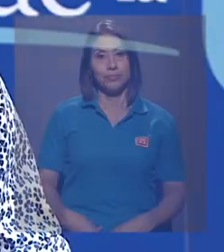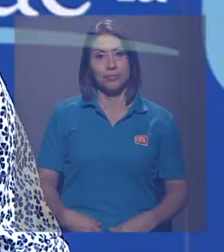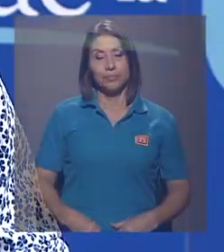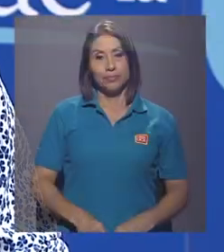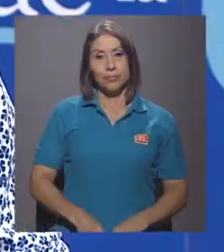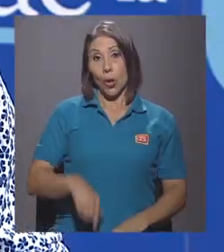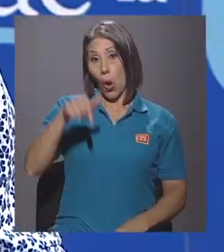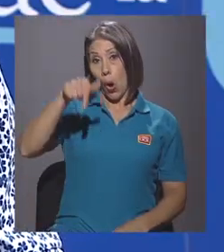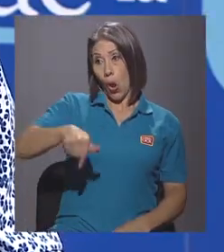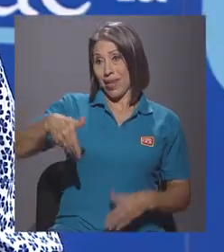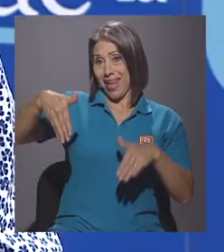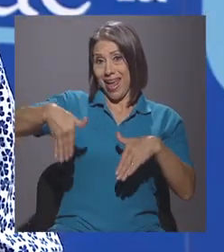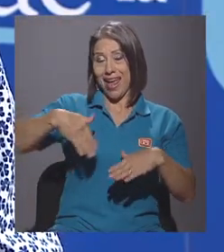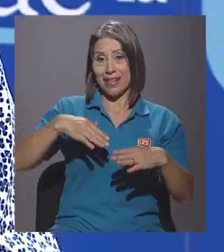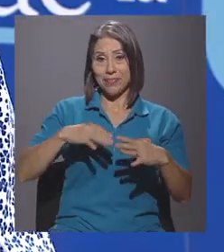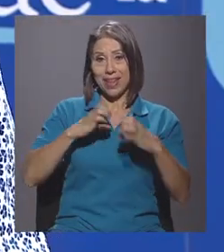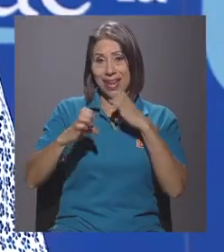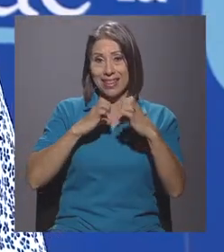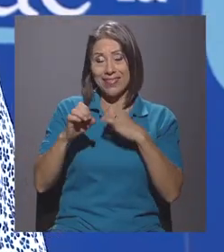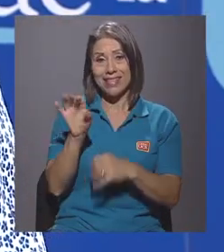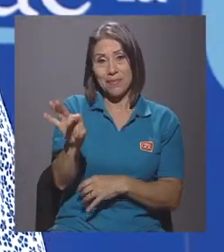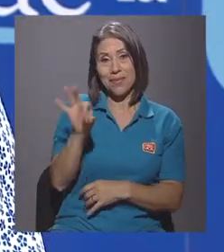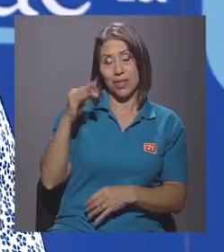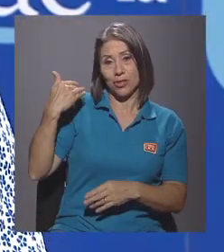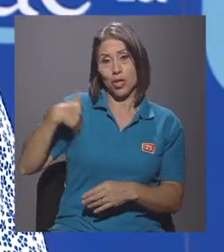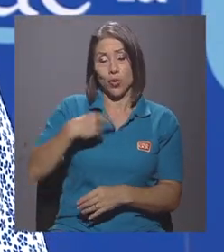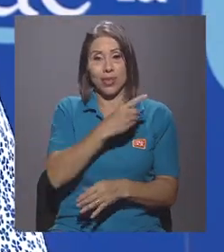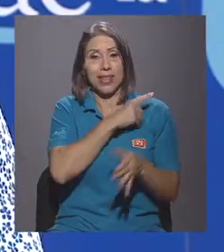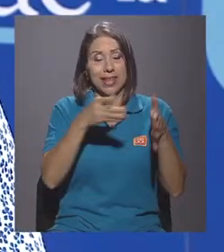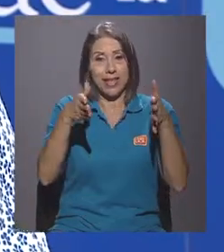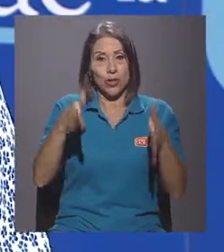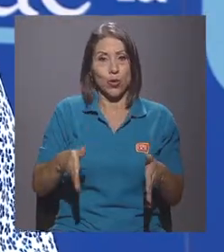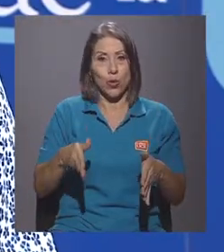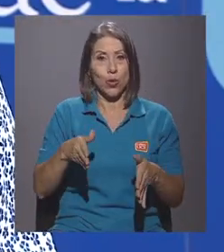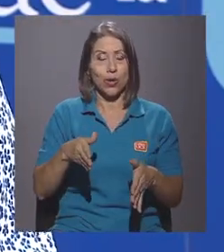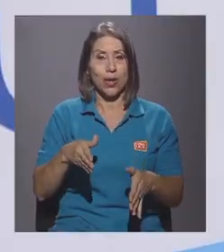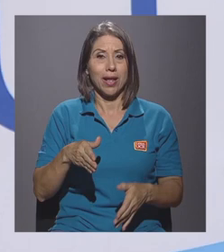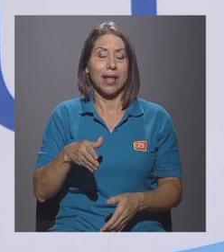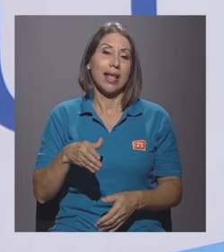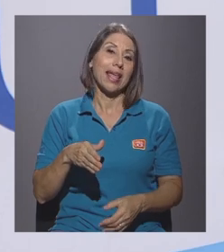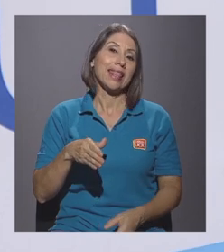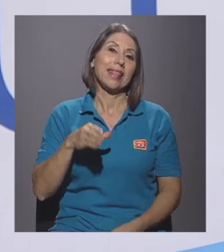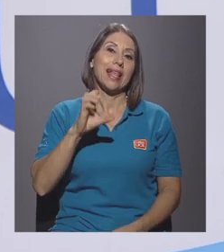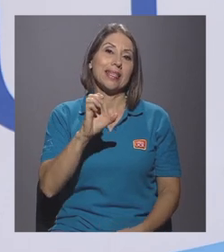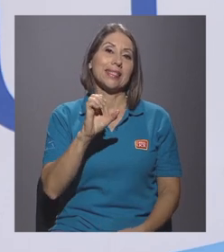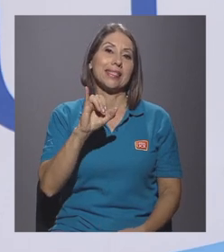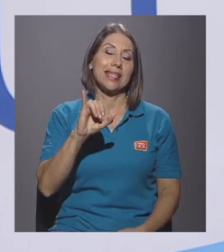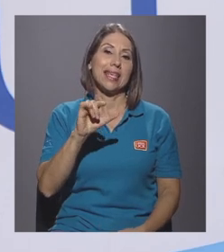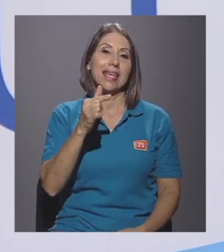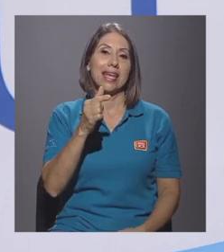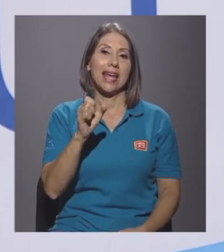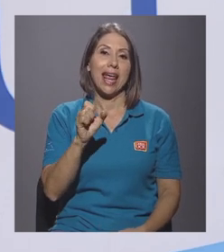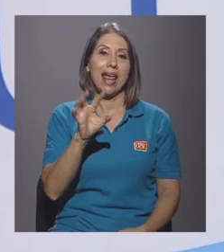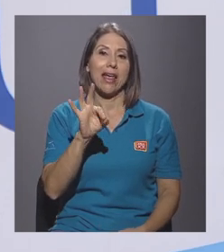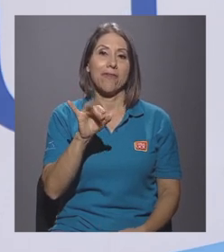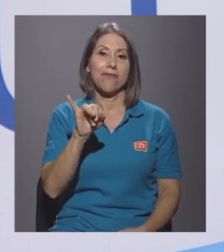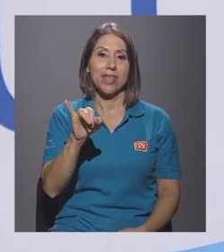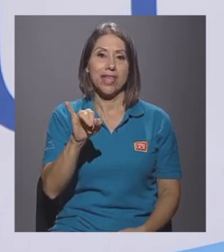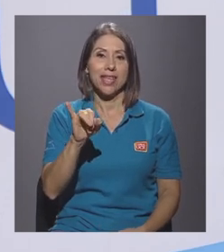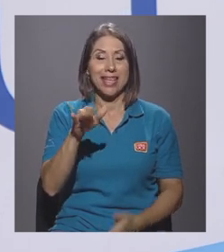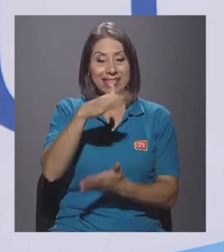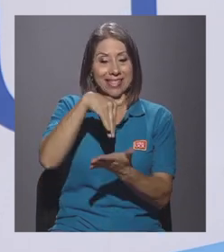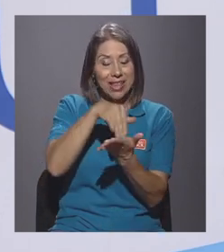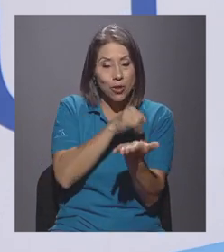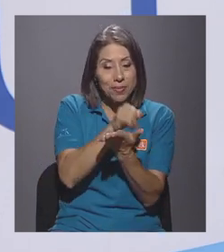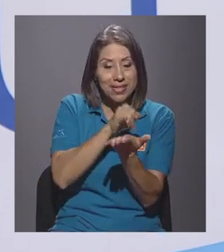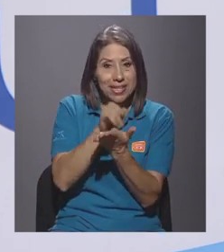Hoy en nuestra entrevista de fondo he invitado al señor director del CIEFI, el Centro de Investigaciones Geofísicas de la Universidad de